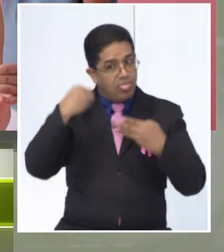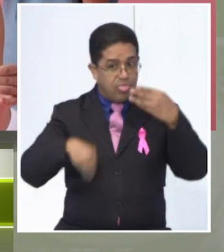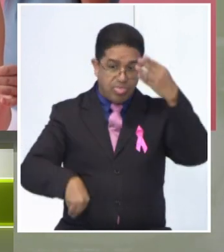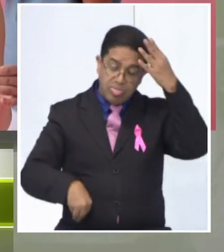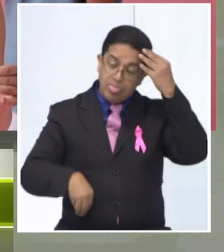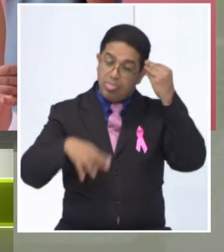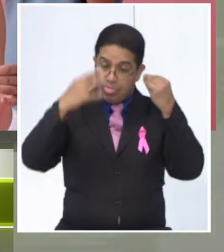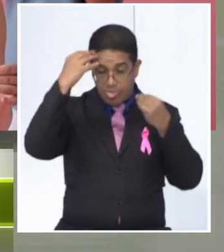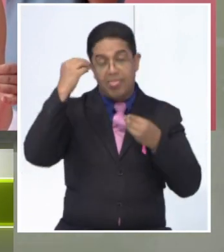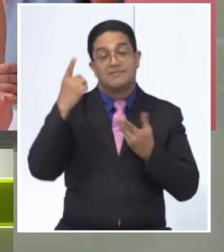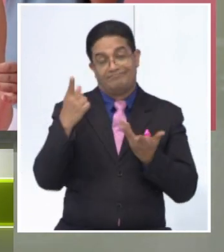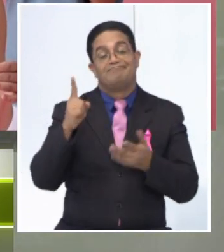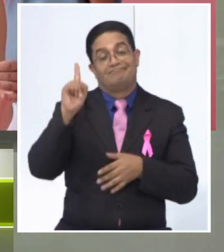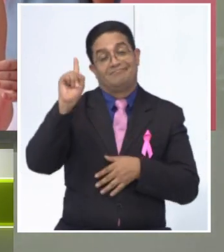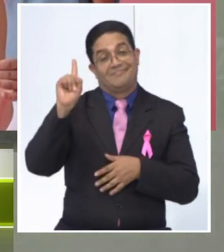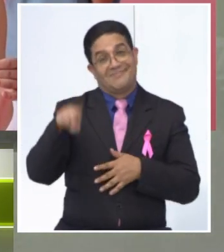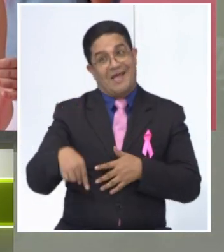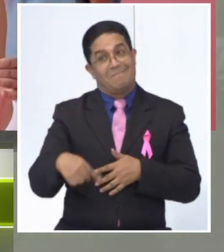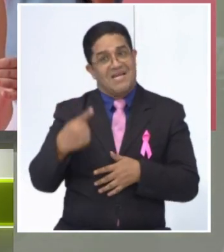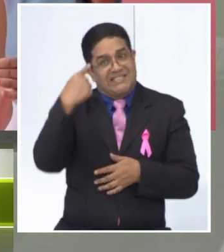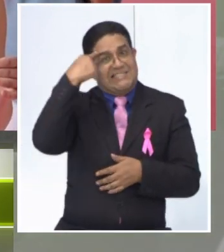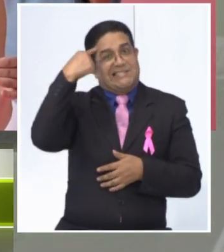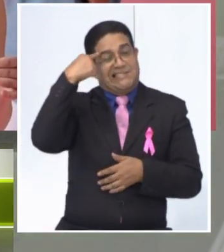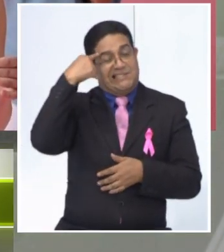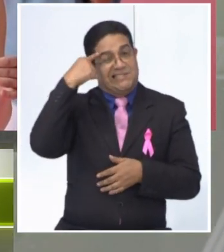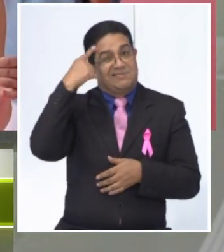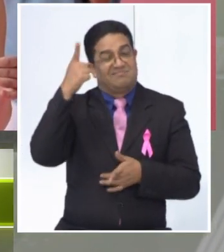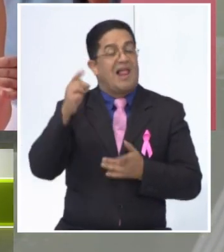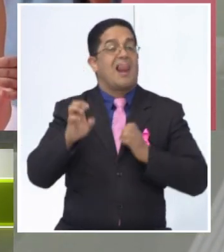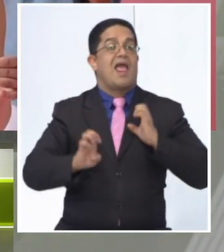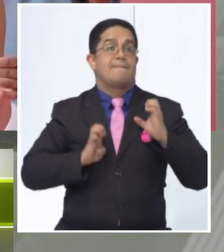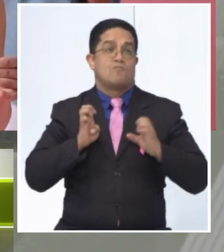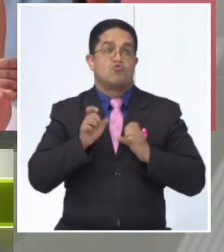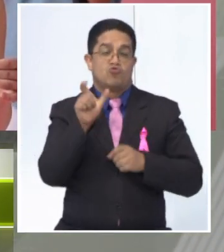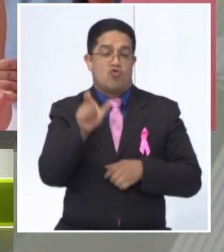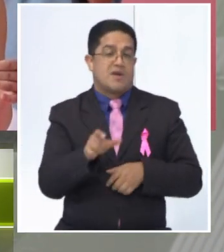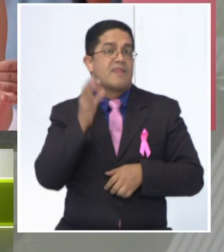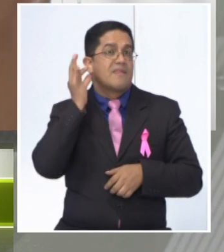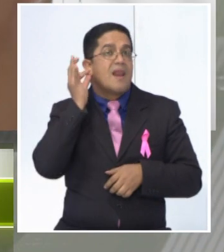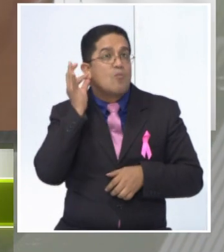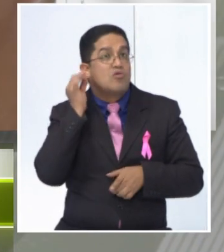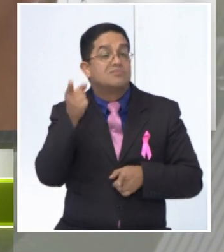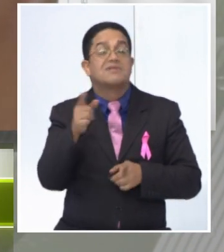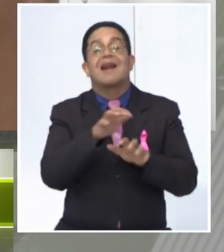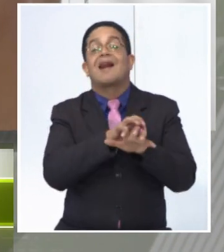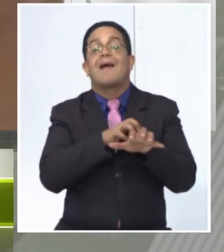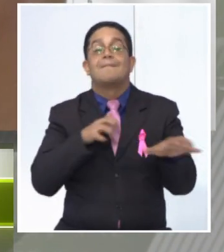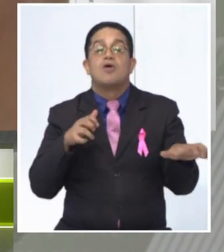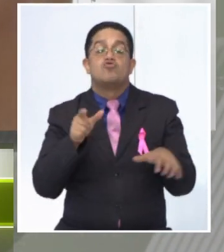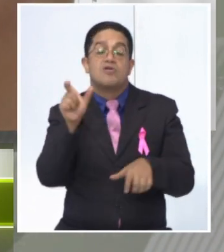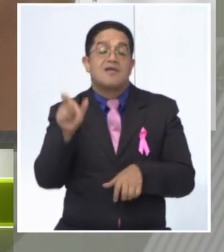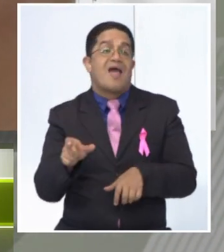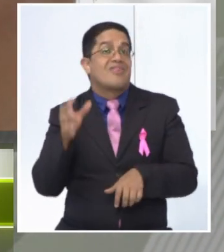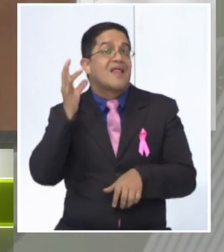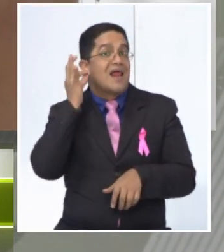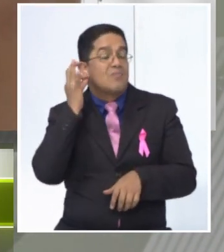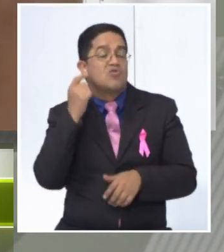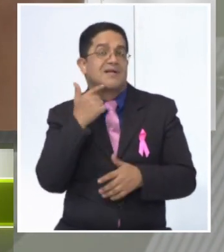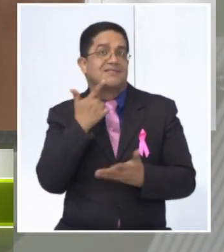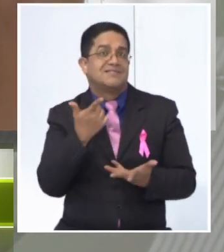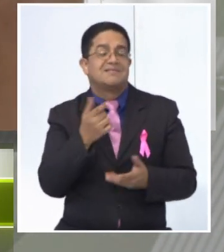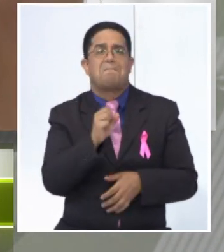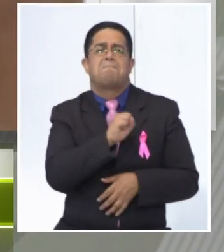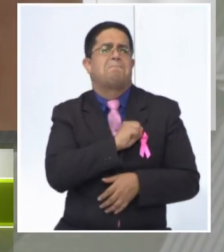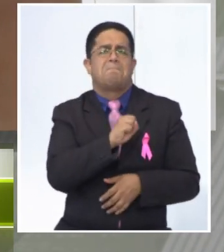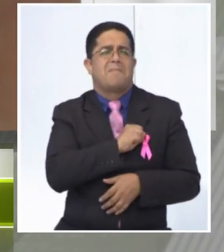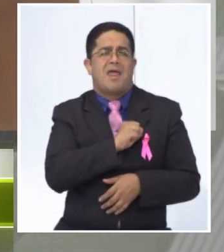impacta de manera importante las emociones de las pacientes. La mayoría de las pacientes comenta que uno de los momentos